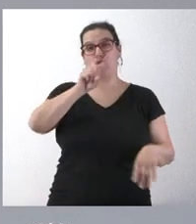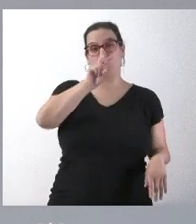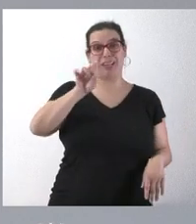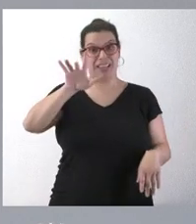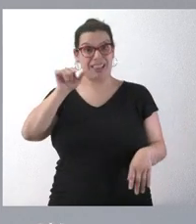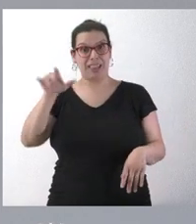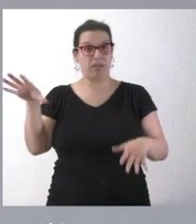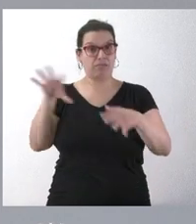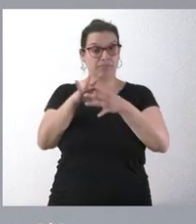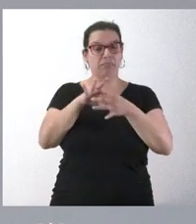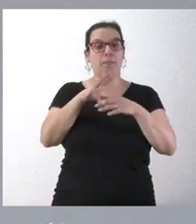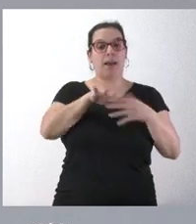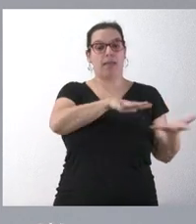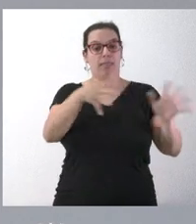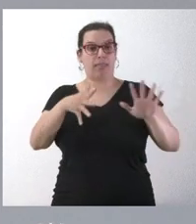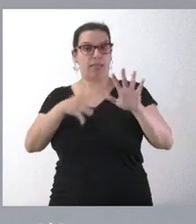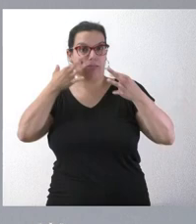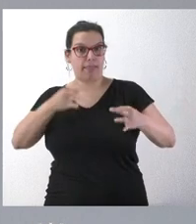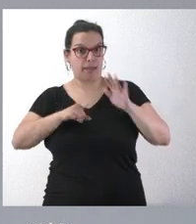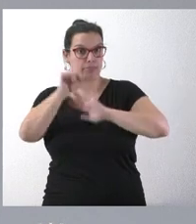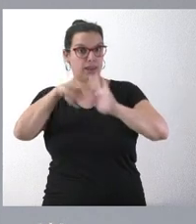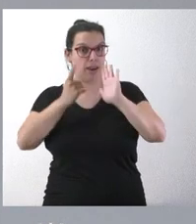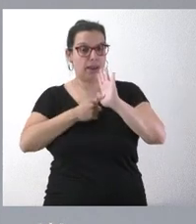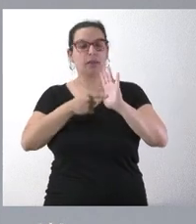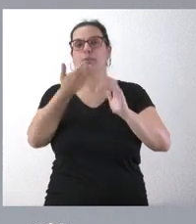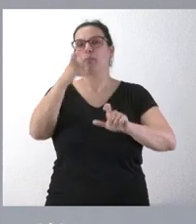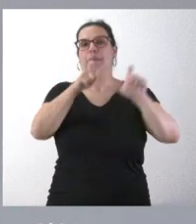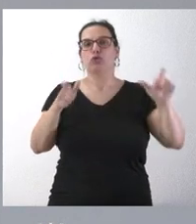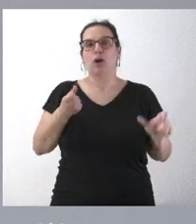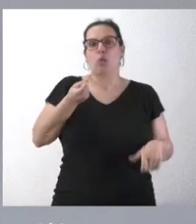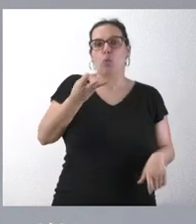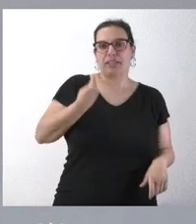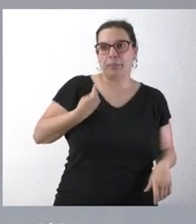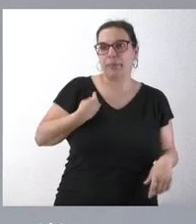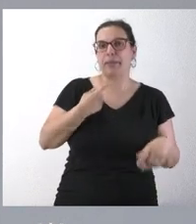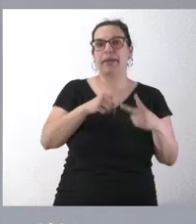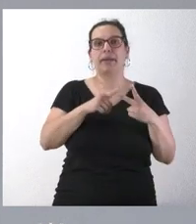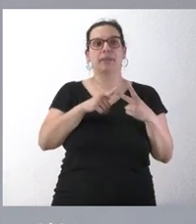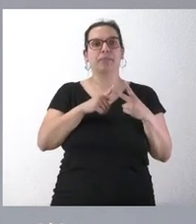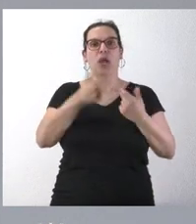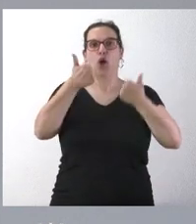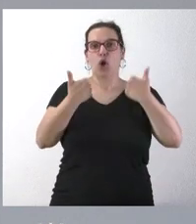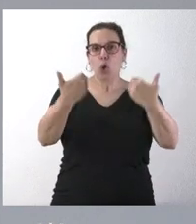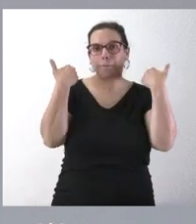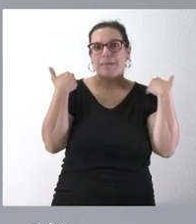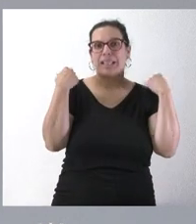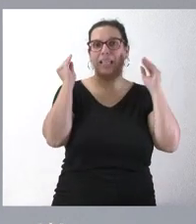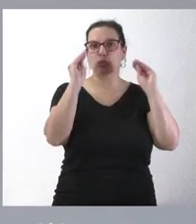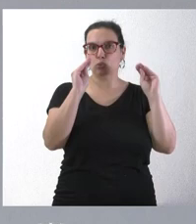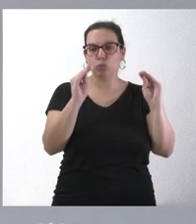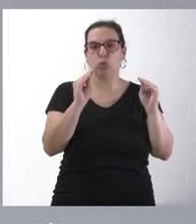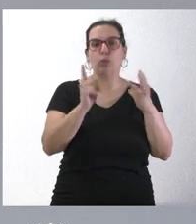de desarrollo de esa ley, tales como la población que tiene cada uno de los municipios, las competencias que desarrollan,